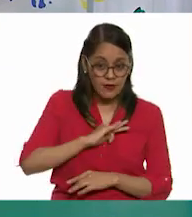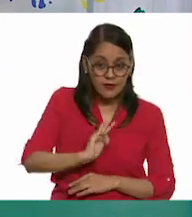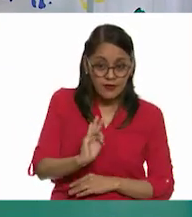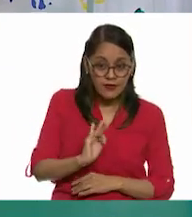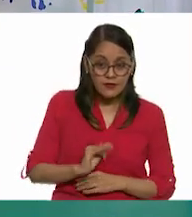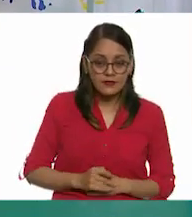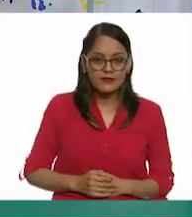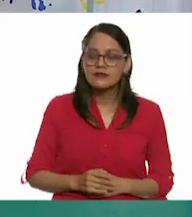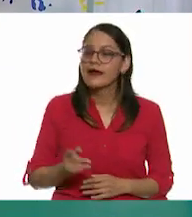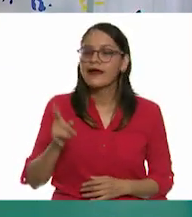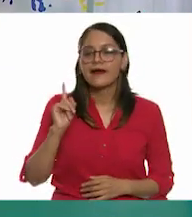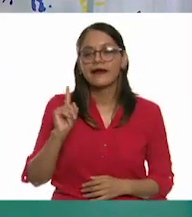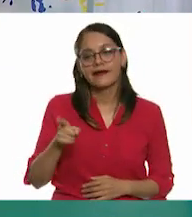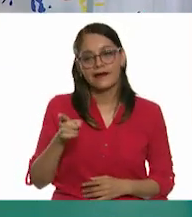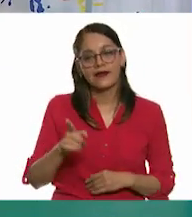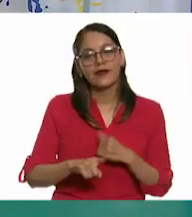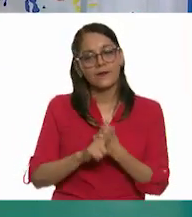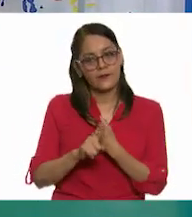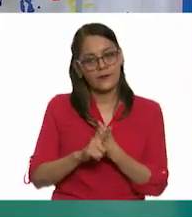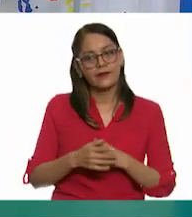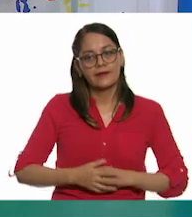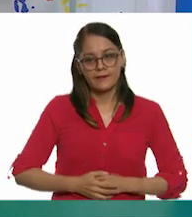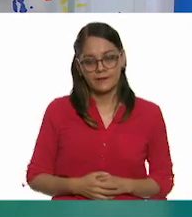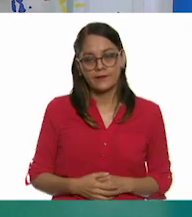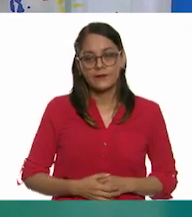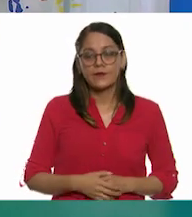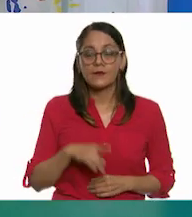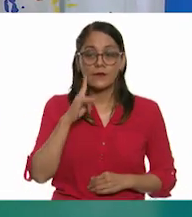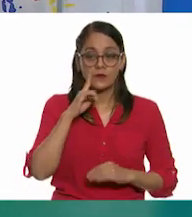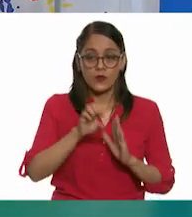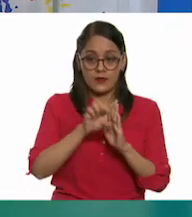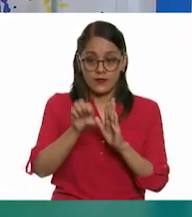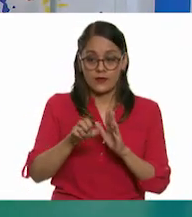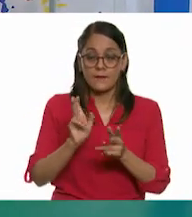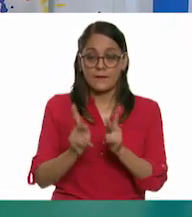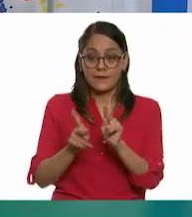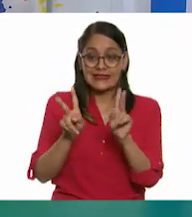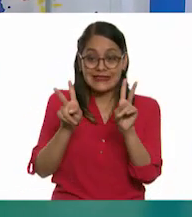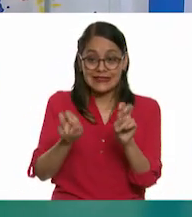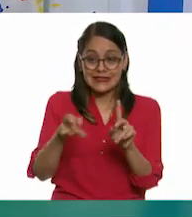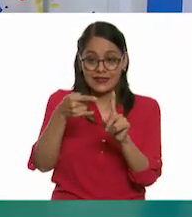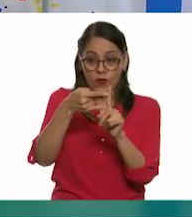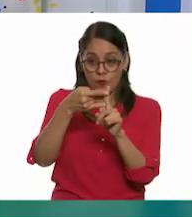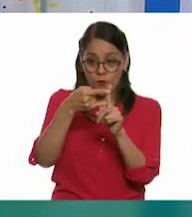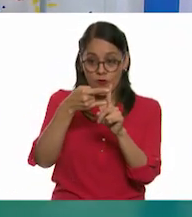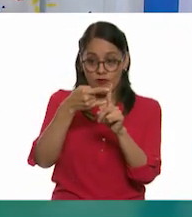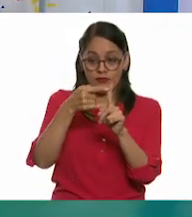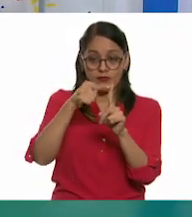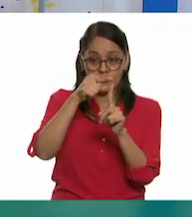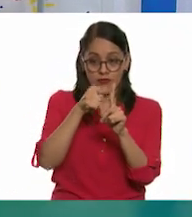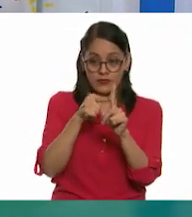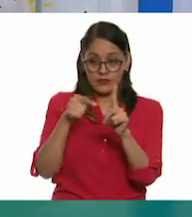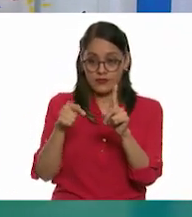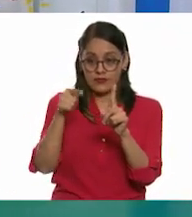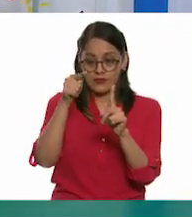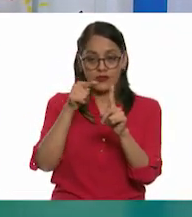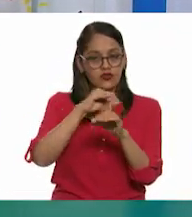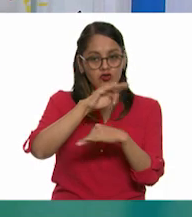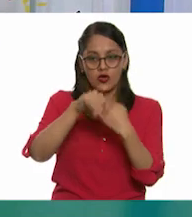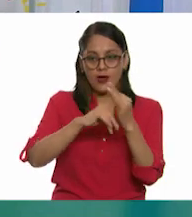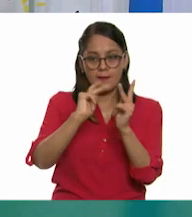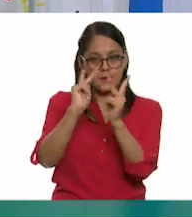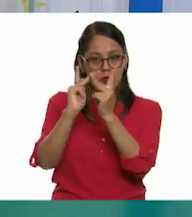He ahí el problema y la situación. Cuando estamos hablando de un cuadrado, significa que todos sus lados deben de medir justamente